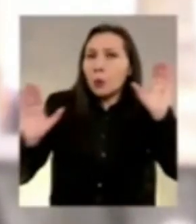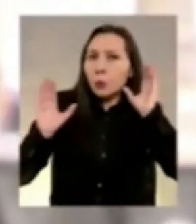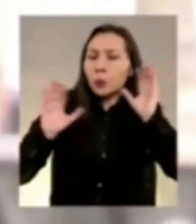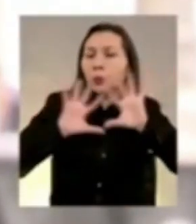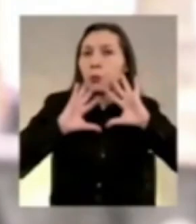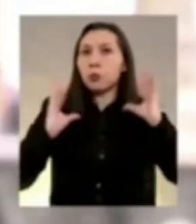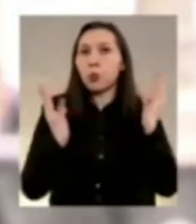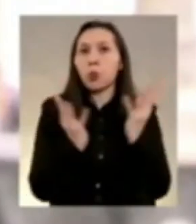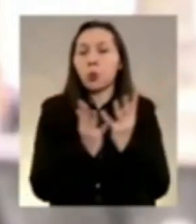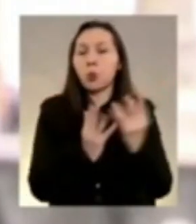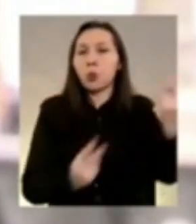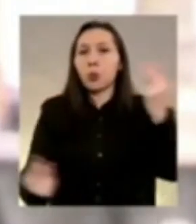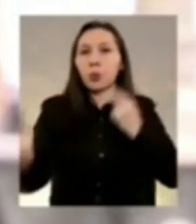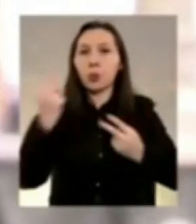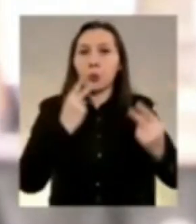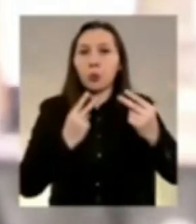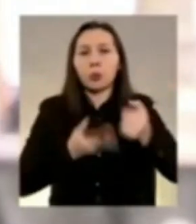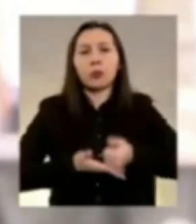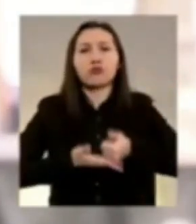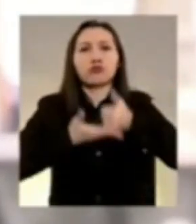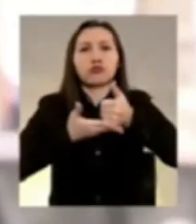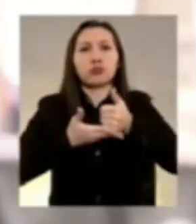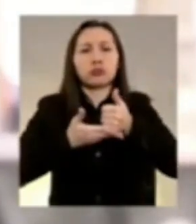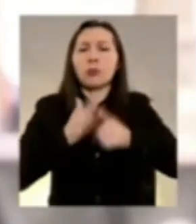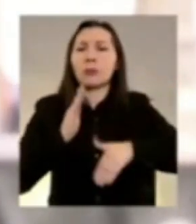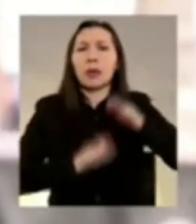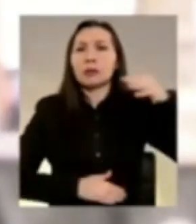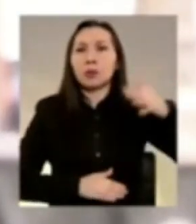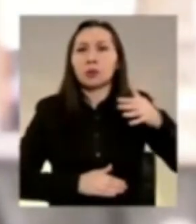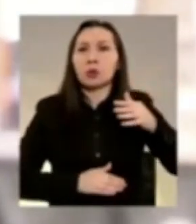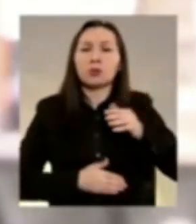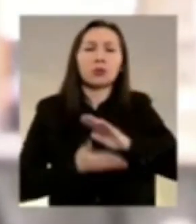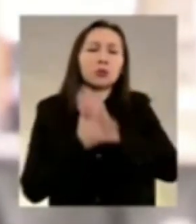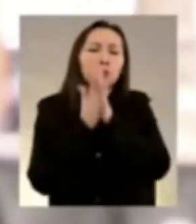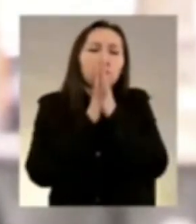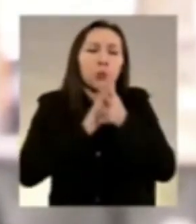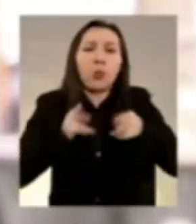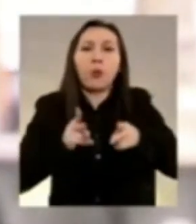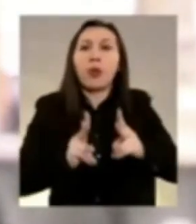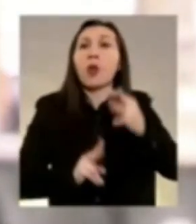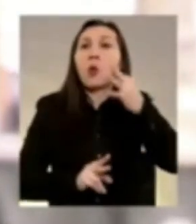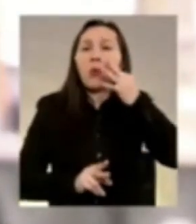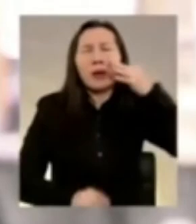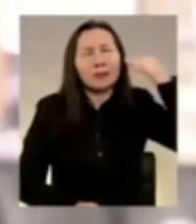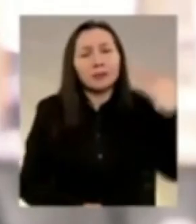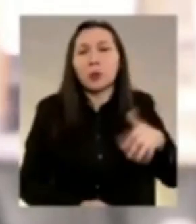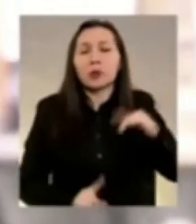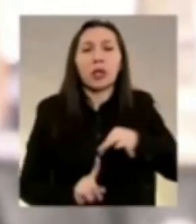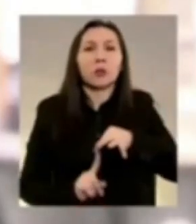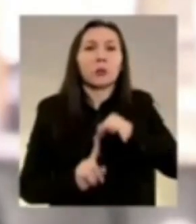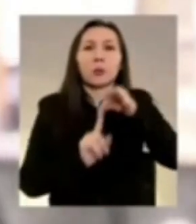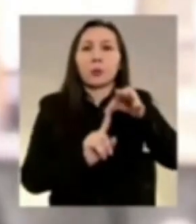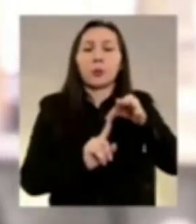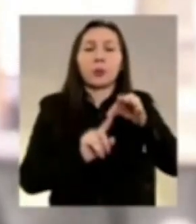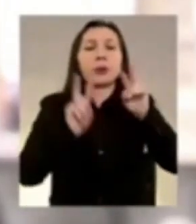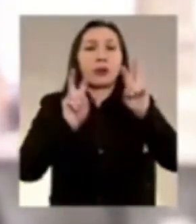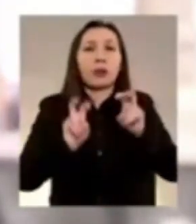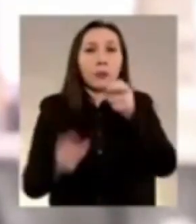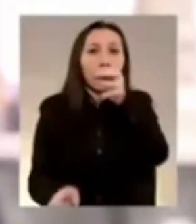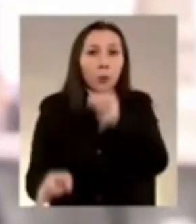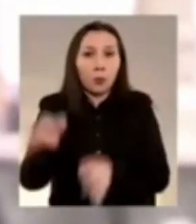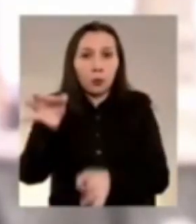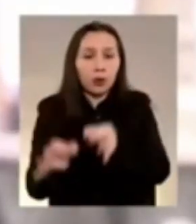del mundo a reivindicar la primacía y la vigencia universal de los derechos humanos en sus dimensiones